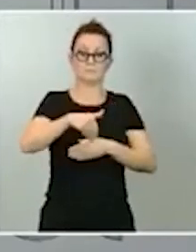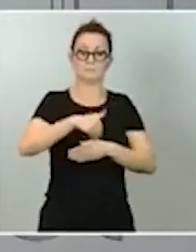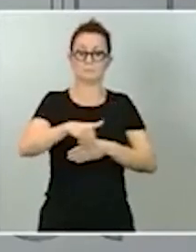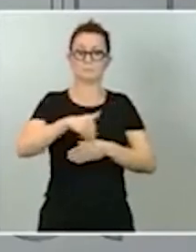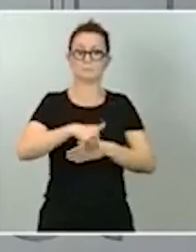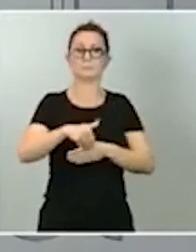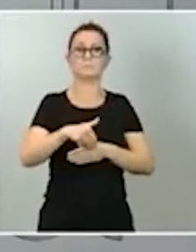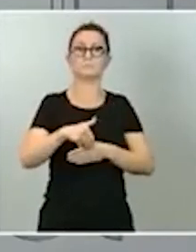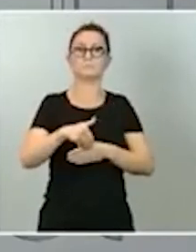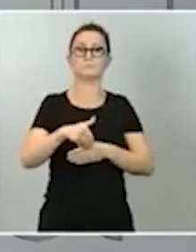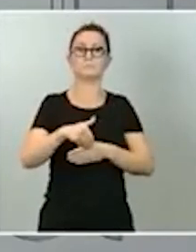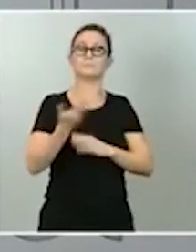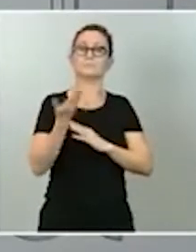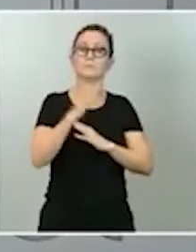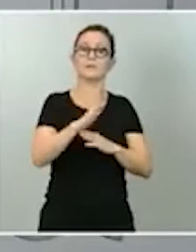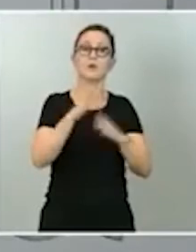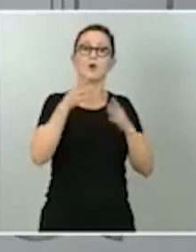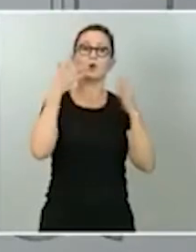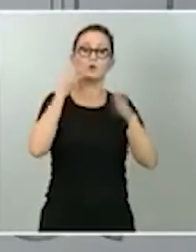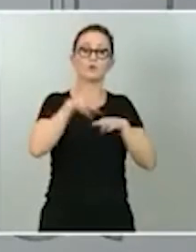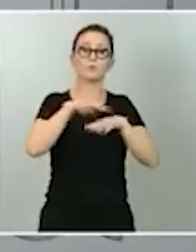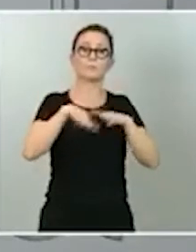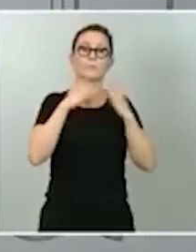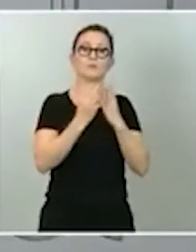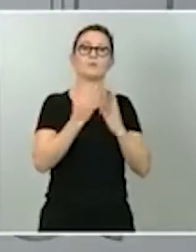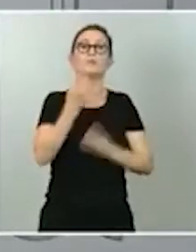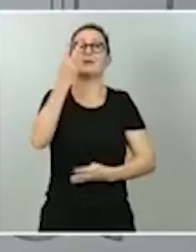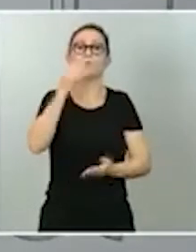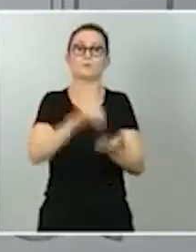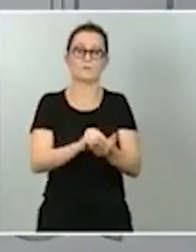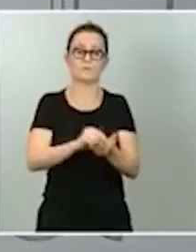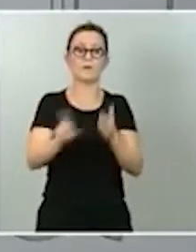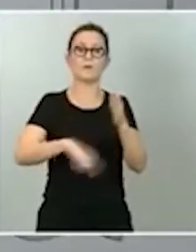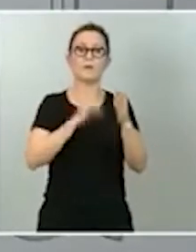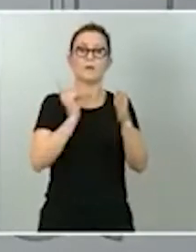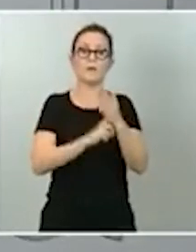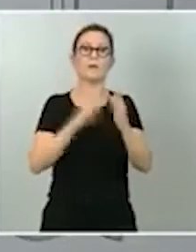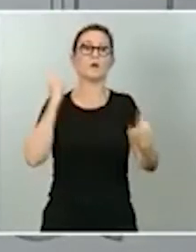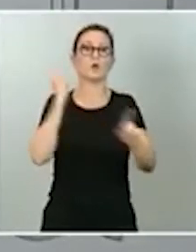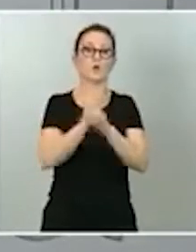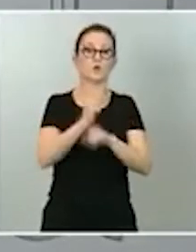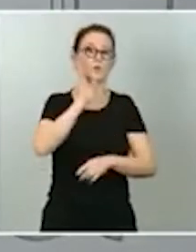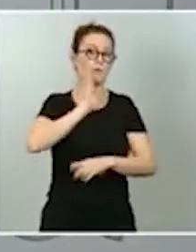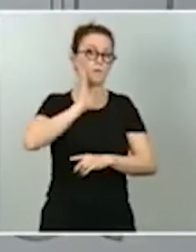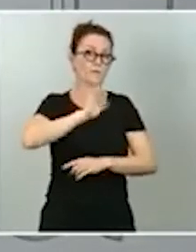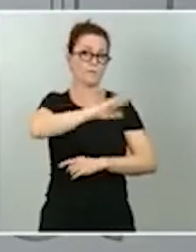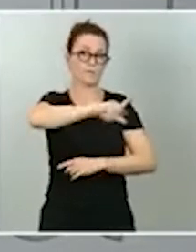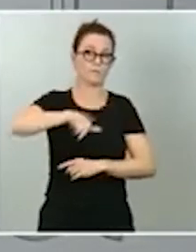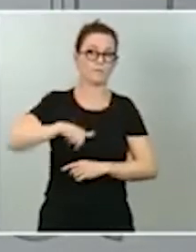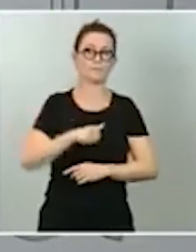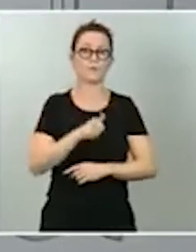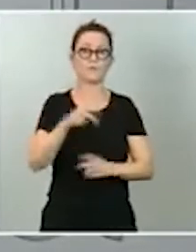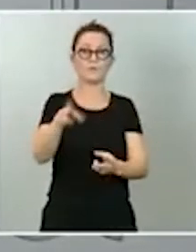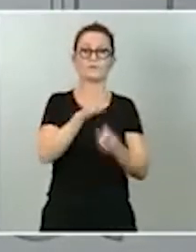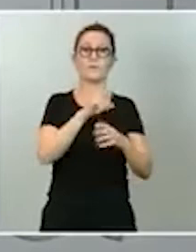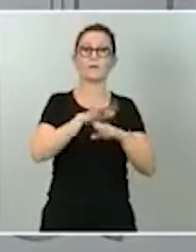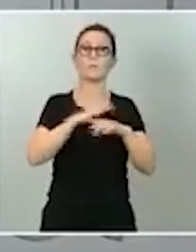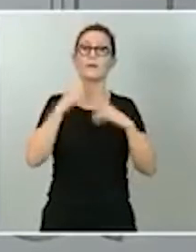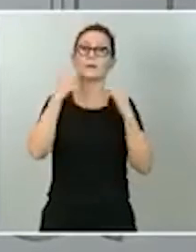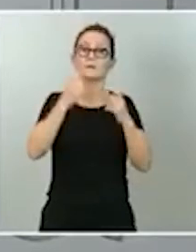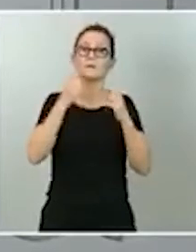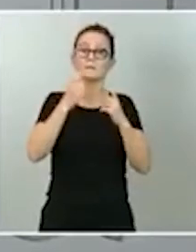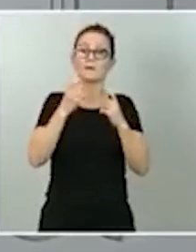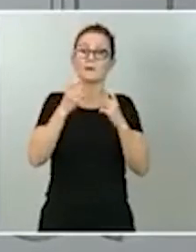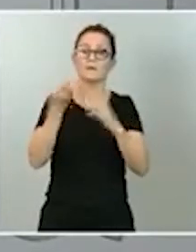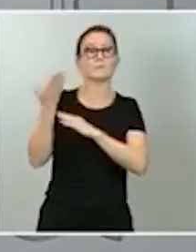Consejo de Ministros en segunda vuelta la Ley de Lucha contra el Fraude Fiscal para que llegue al Congreso de los Diputados a la mayor brevedad